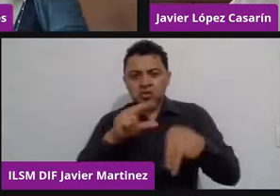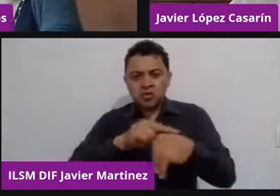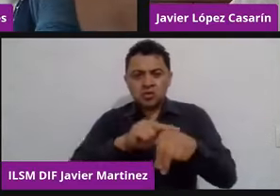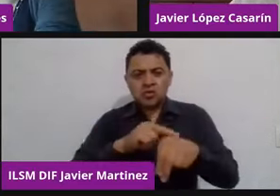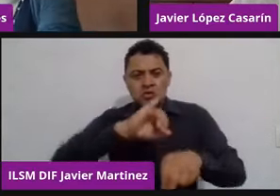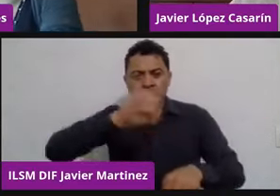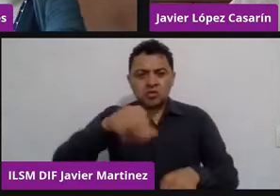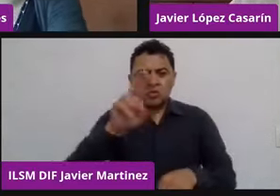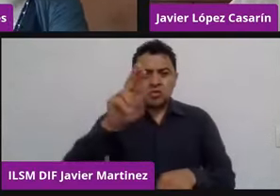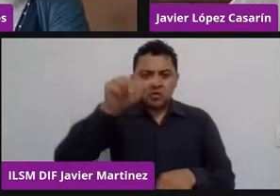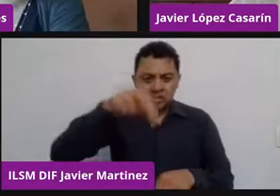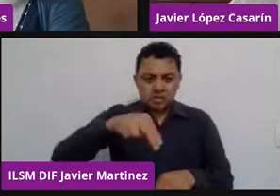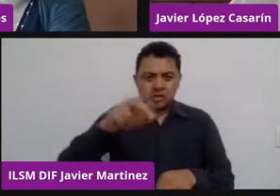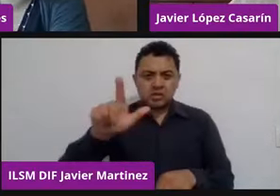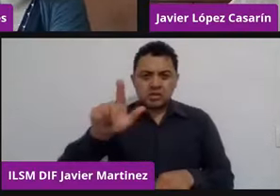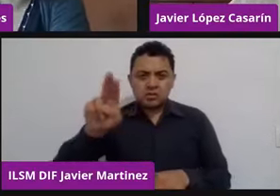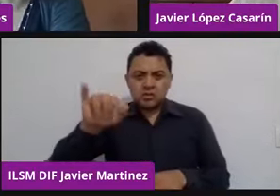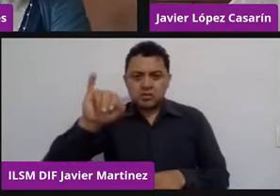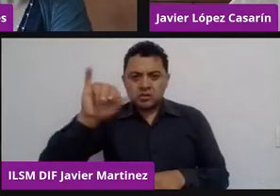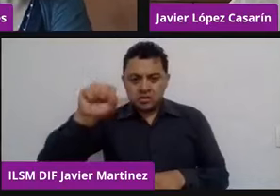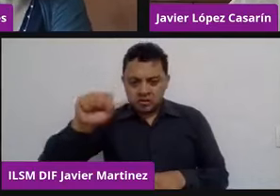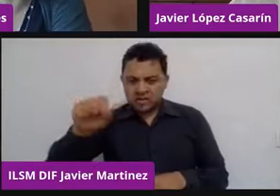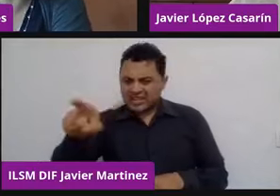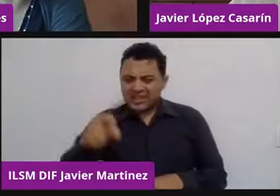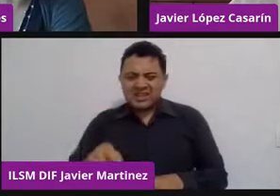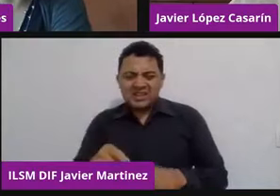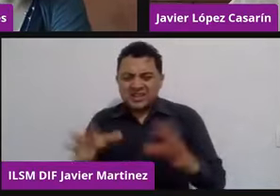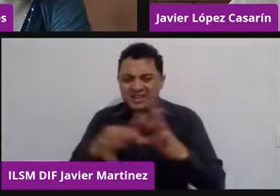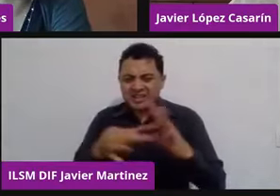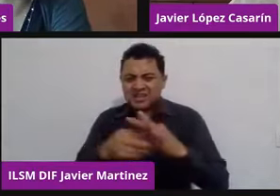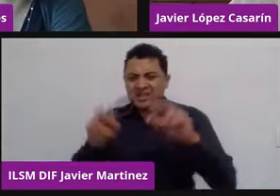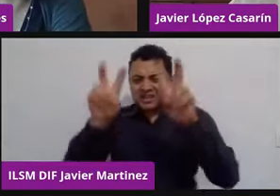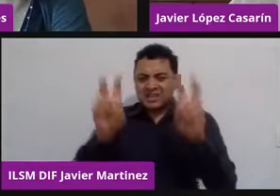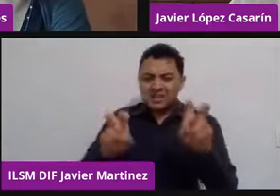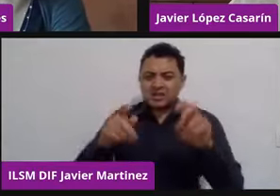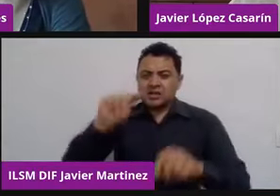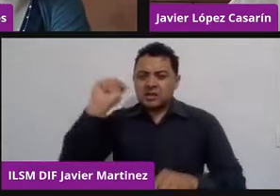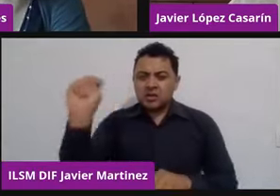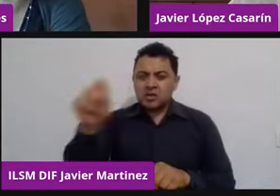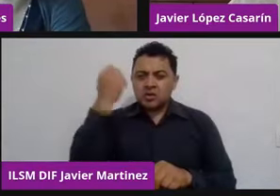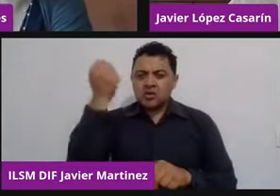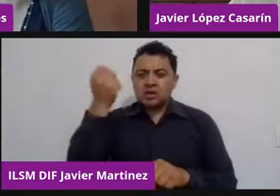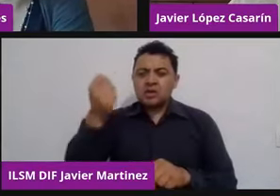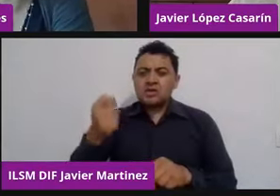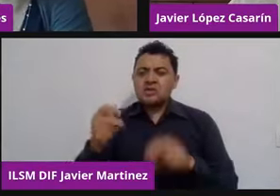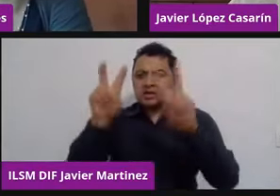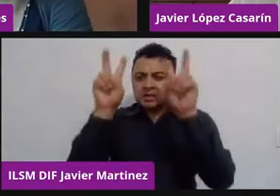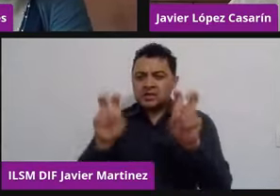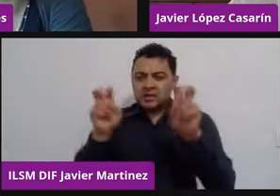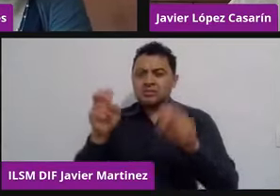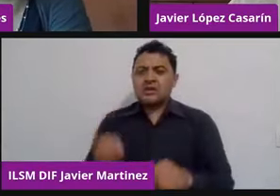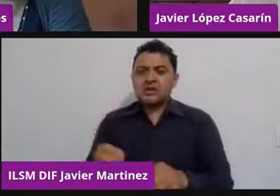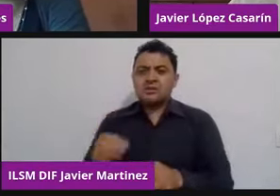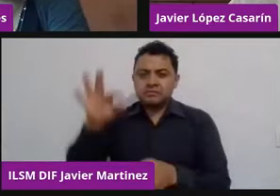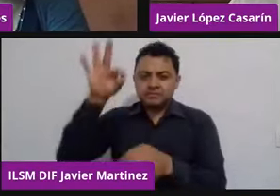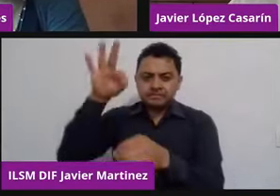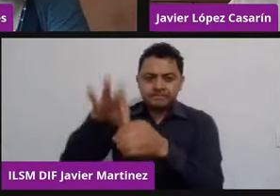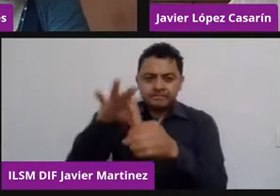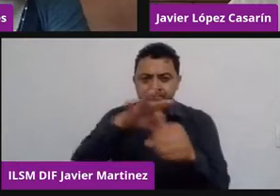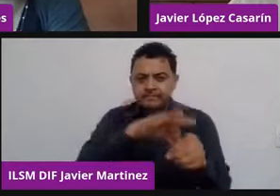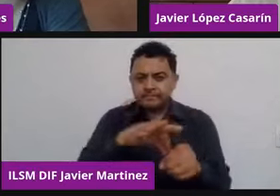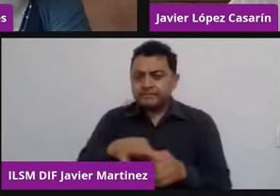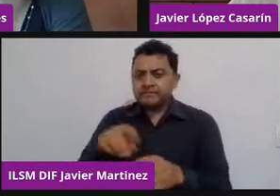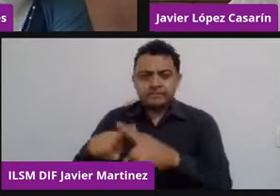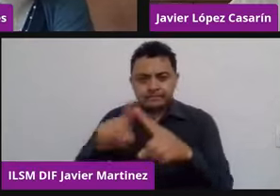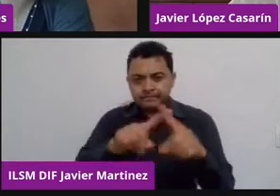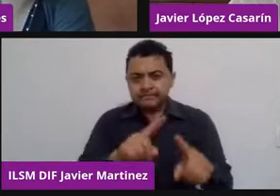tecnologías para lo electoral, él fue el creador del primer, en el 2000, por ahí creo que,